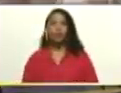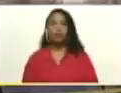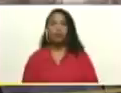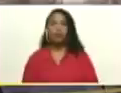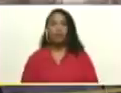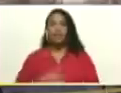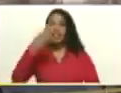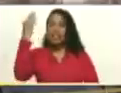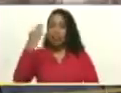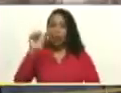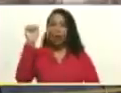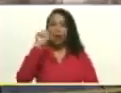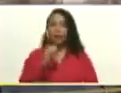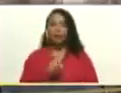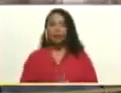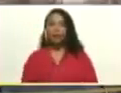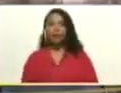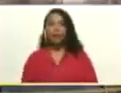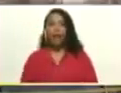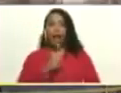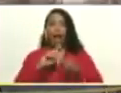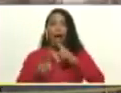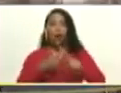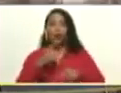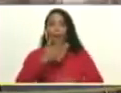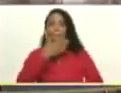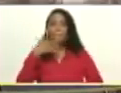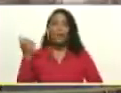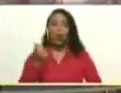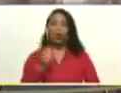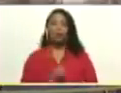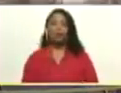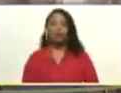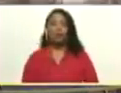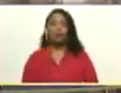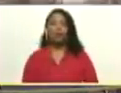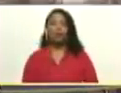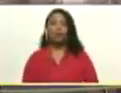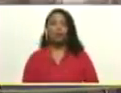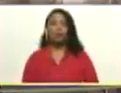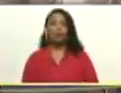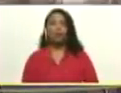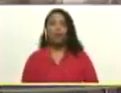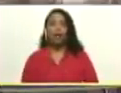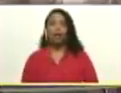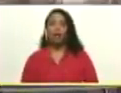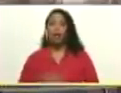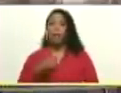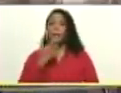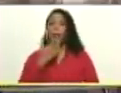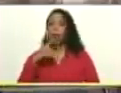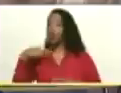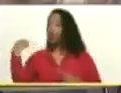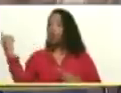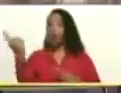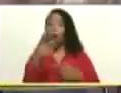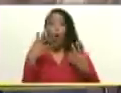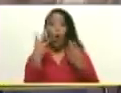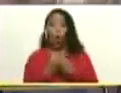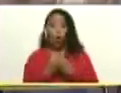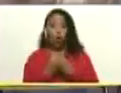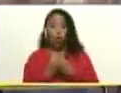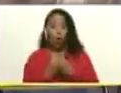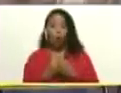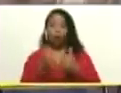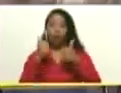Seguro que sí. Las cosas serán mejores si vamos juntos, si vamos unidos, si unimos